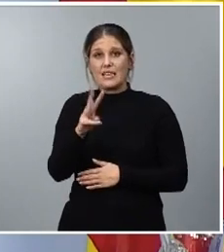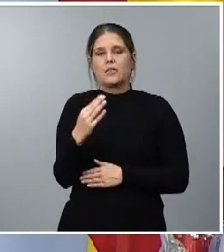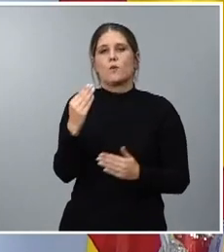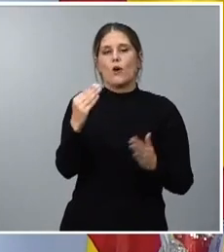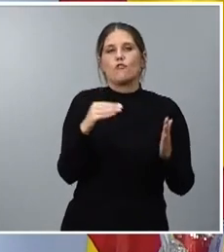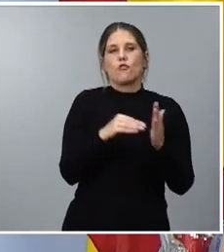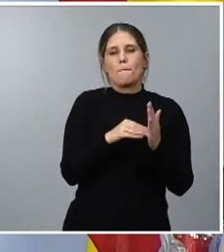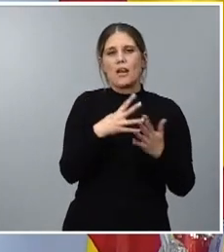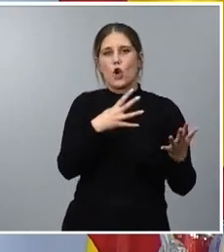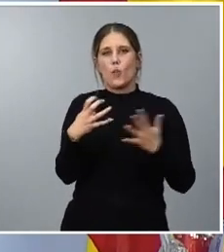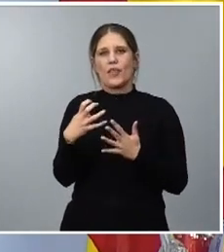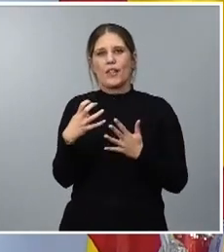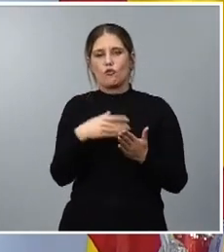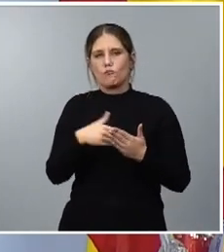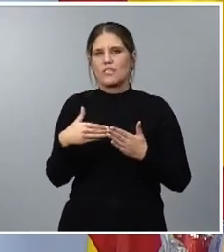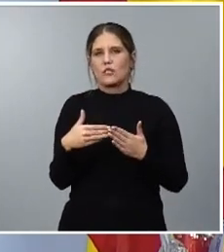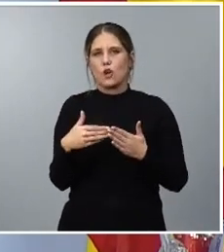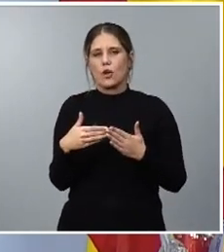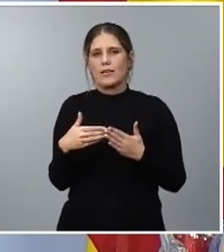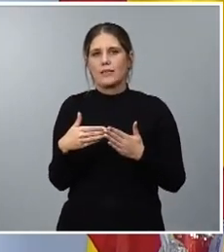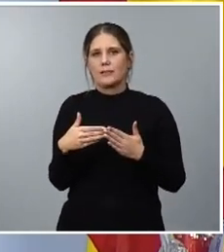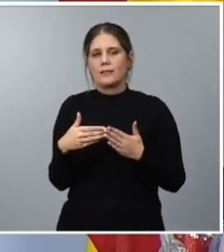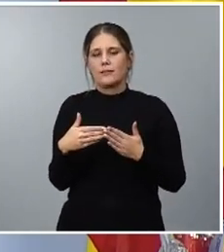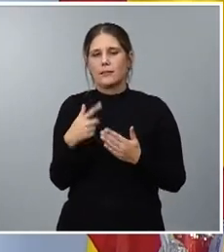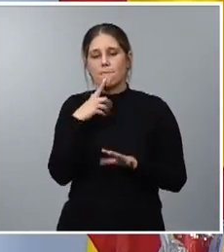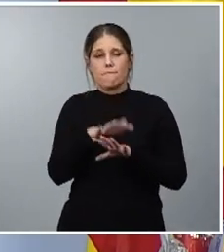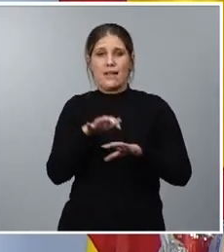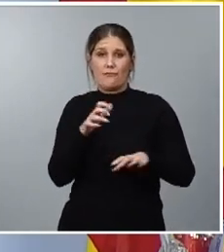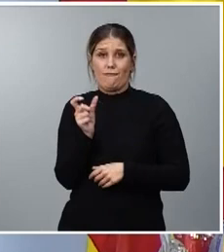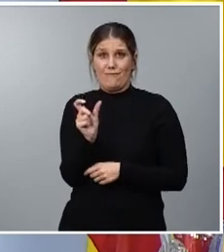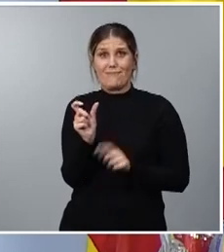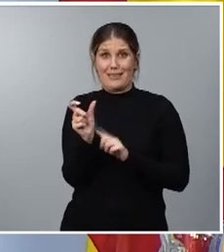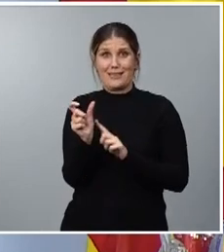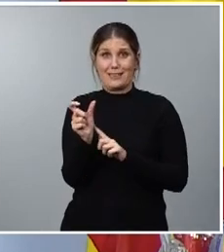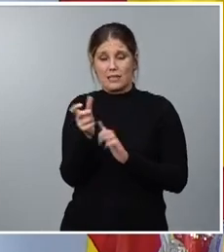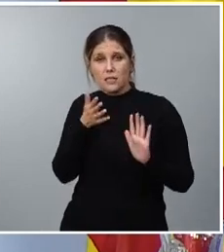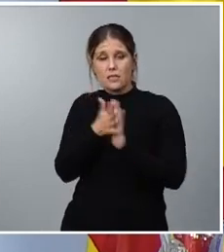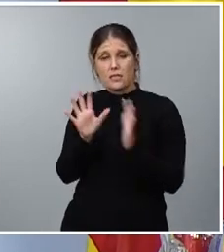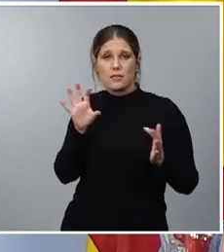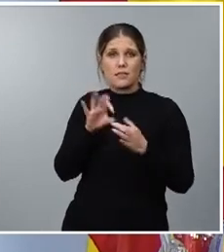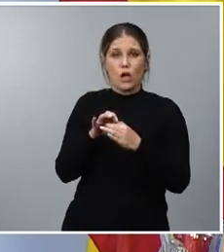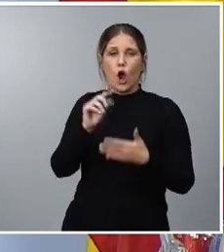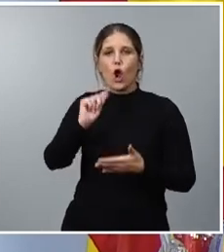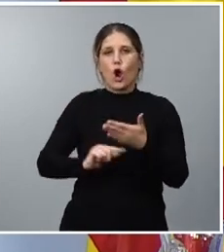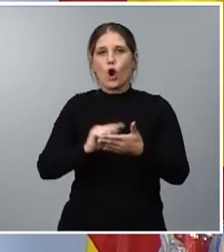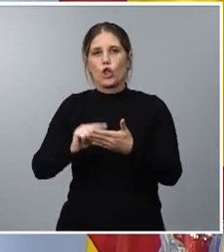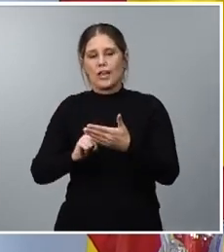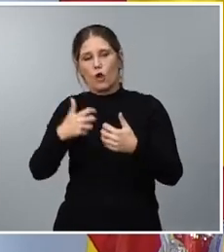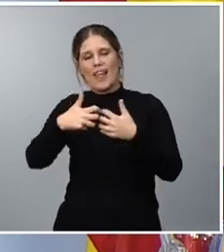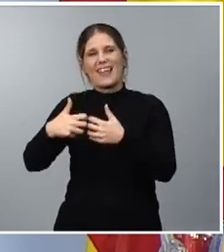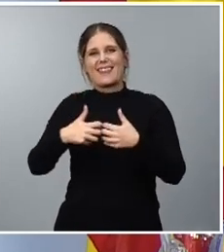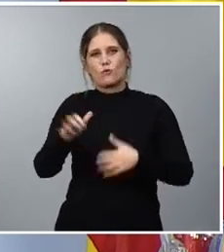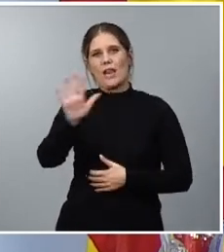.900 millones la mayor parte de esta cifra correspondiendo a contratos para la industria